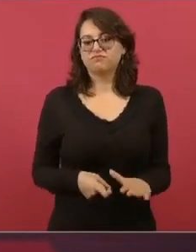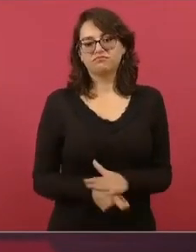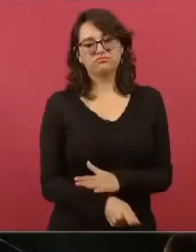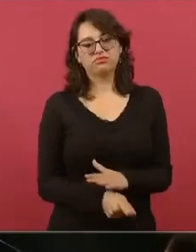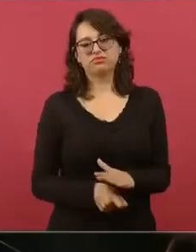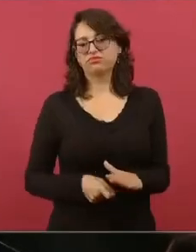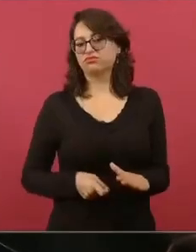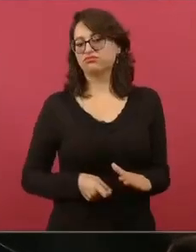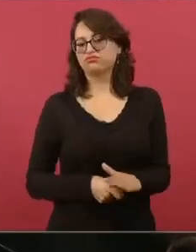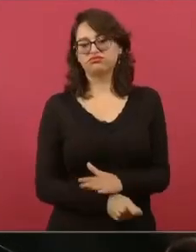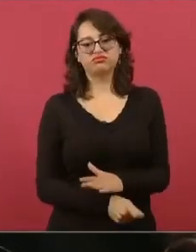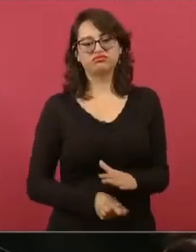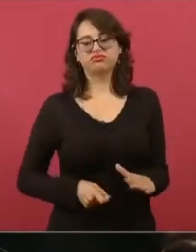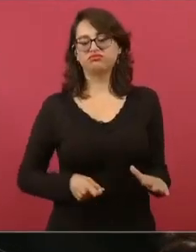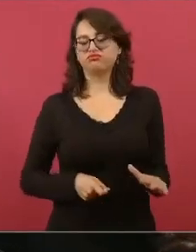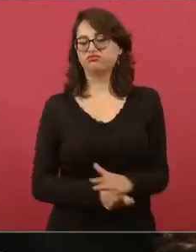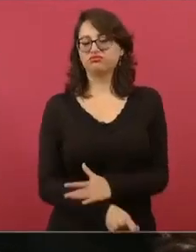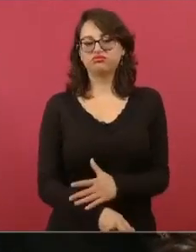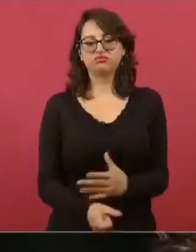alquilados.